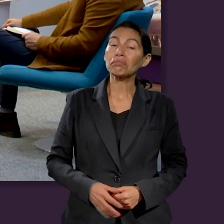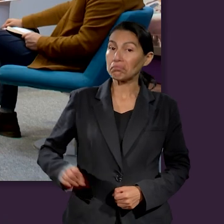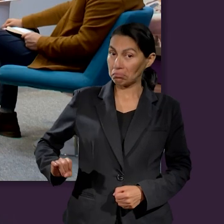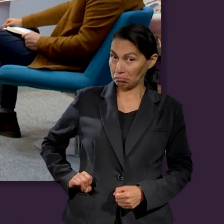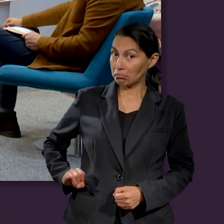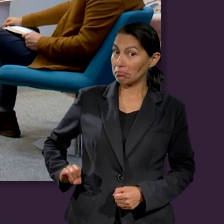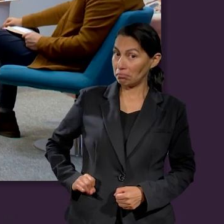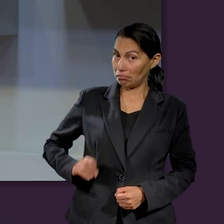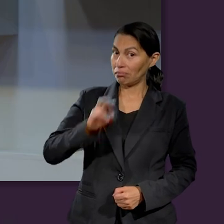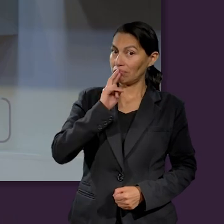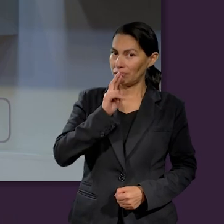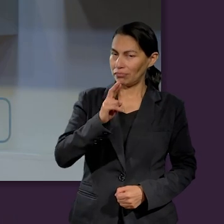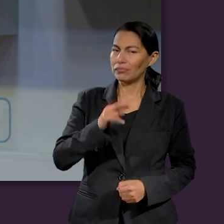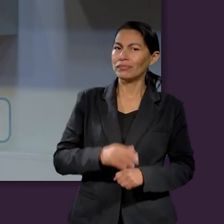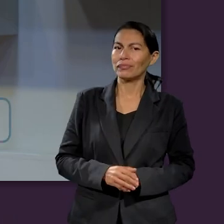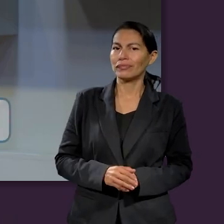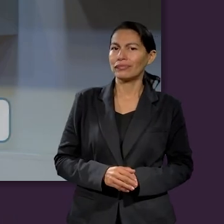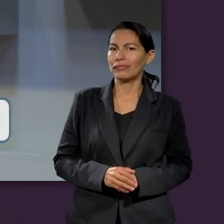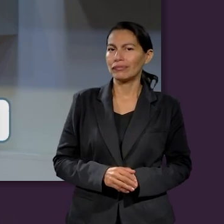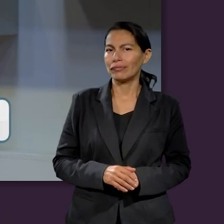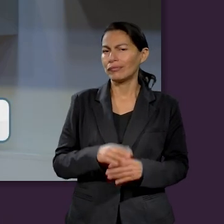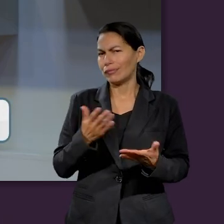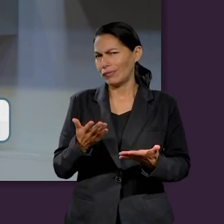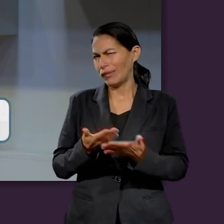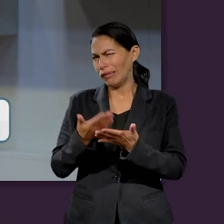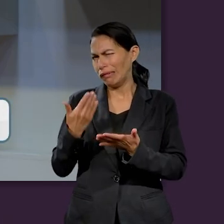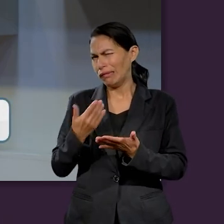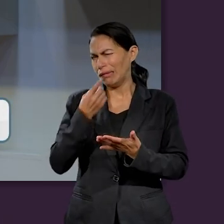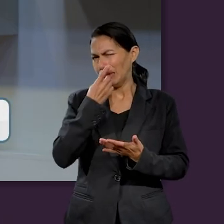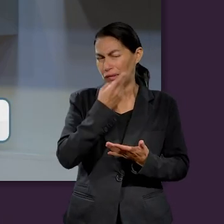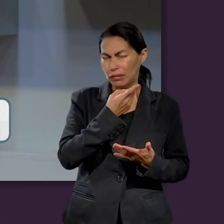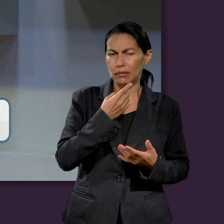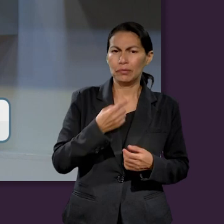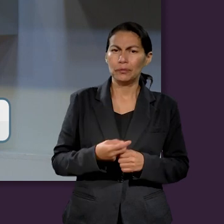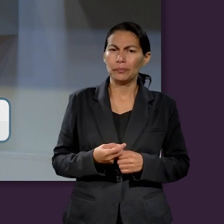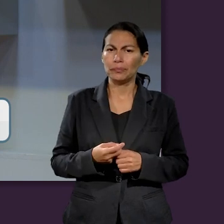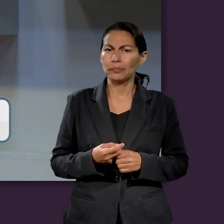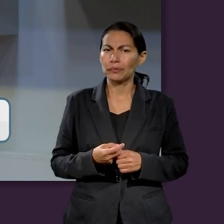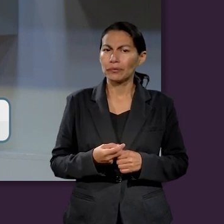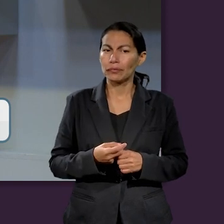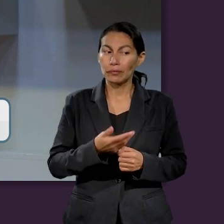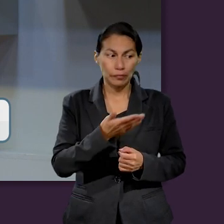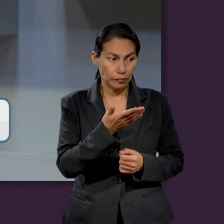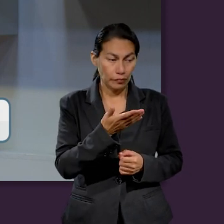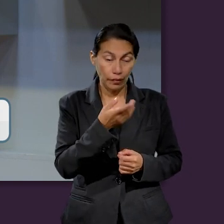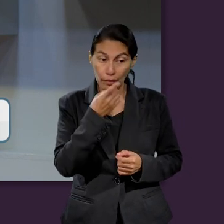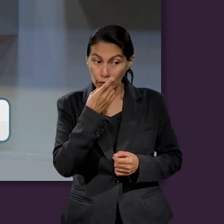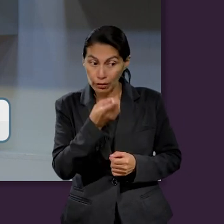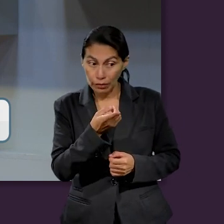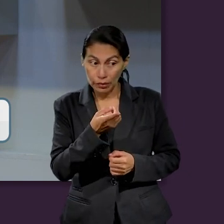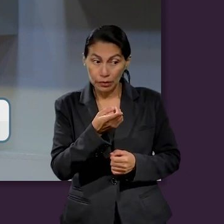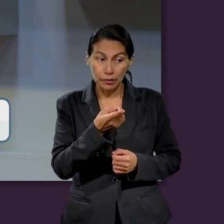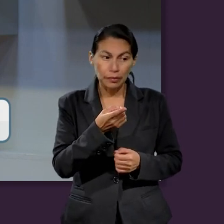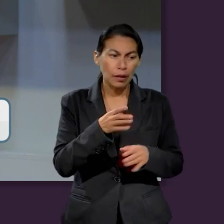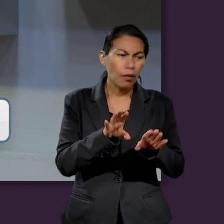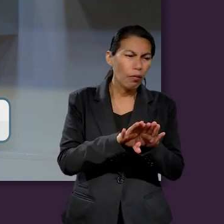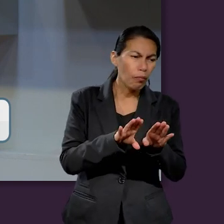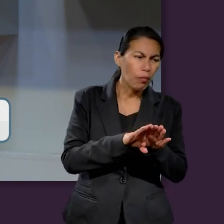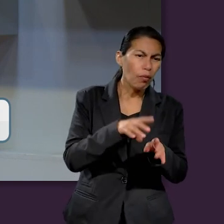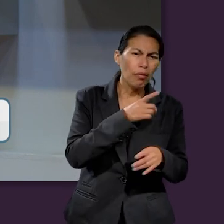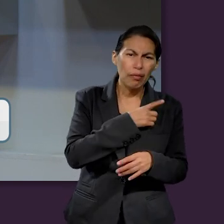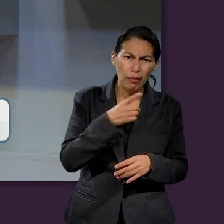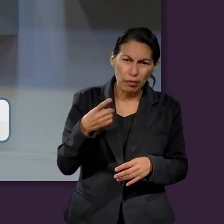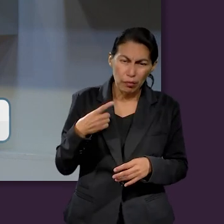Interesante respuesta, ¿no? Y volvemos a lo que estábamos hablando al inicio, ¿no? Cuando mencionabas a Diel Azul acerca de los factores de